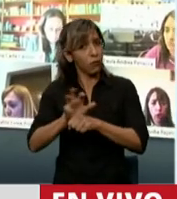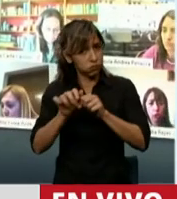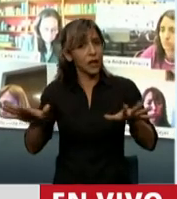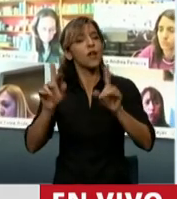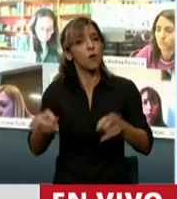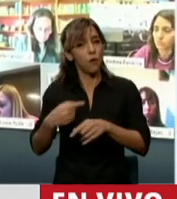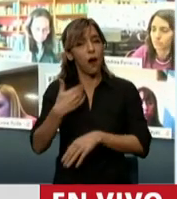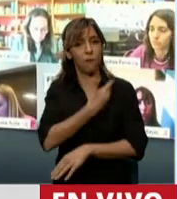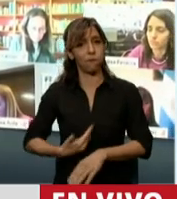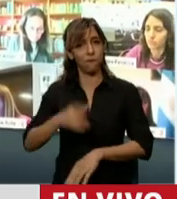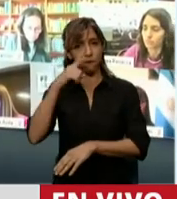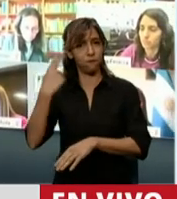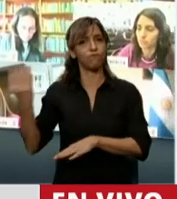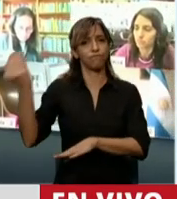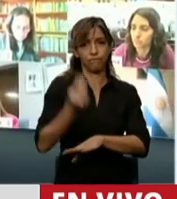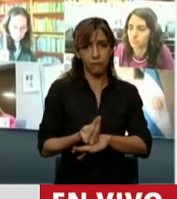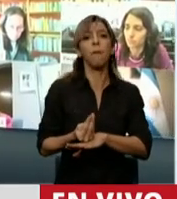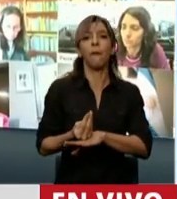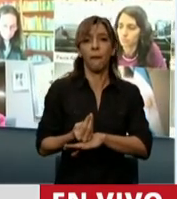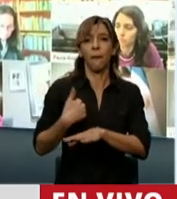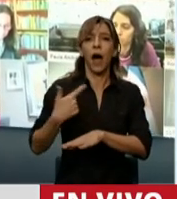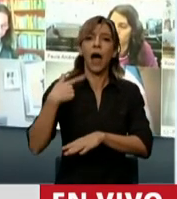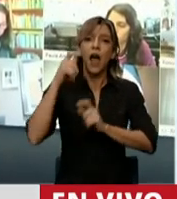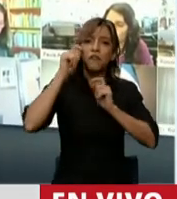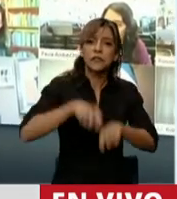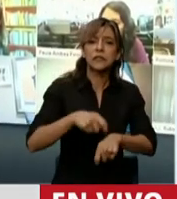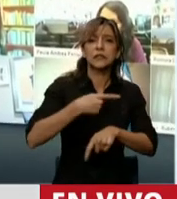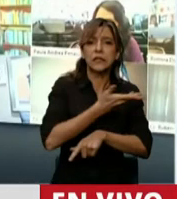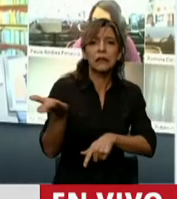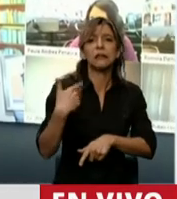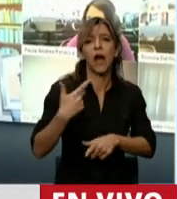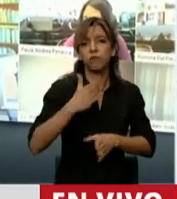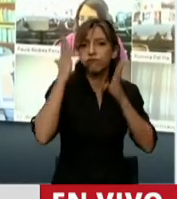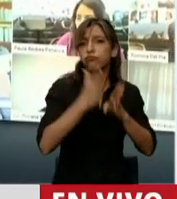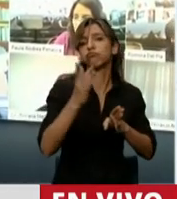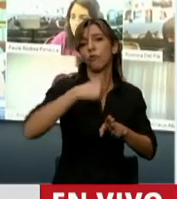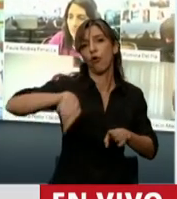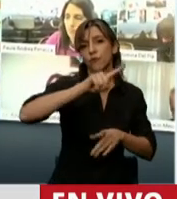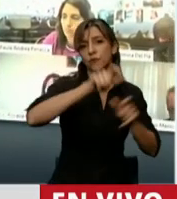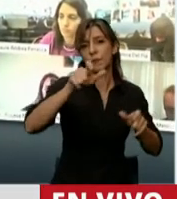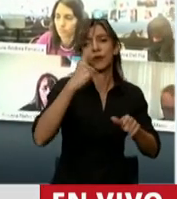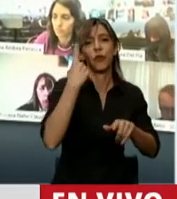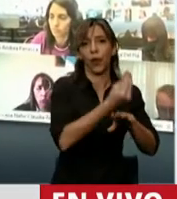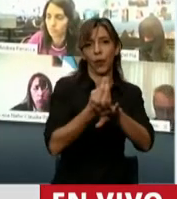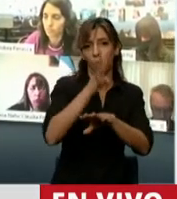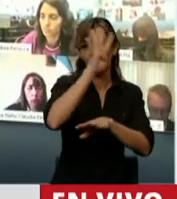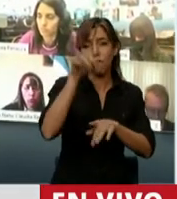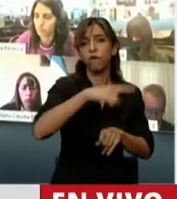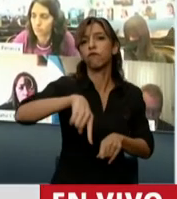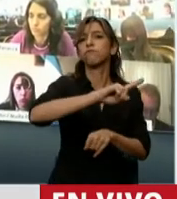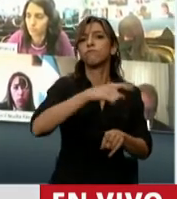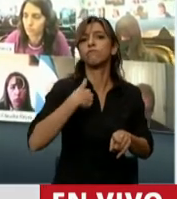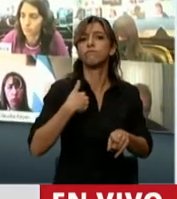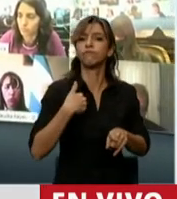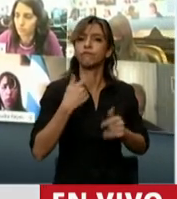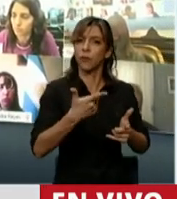vino a reivindicar y a comprometerse con el pueblo formoseño en relación a obras que a pesar de estar aprobadas antes de 2015